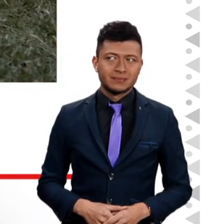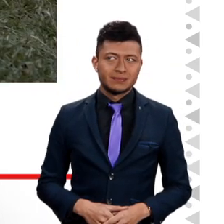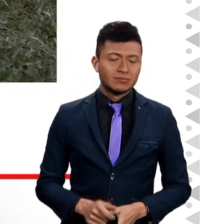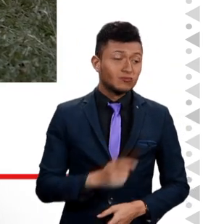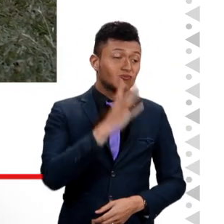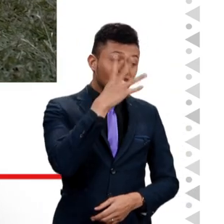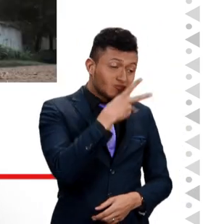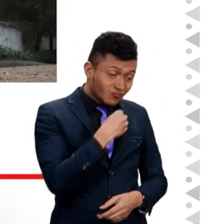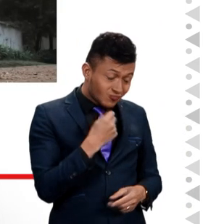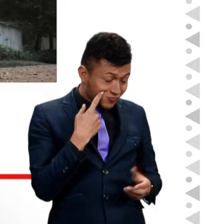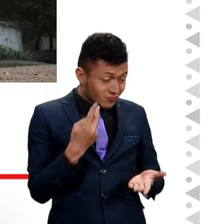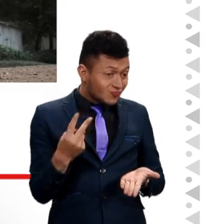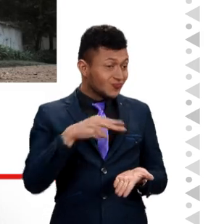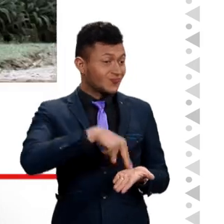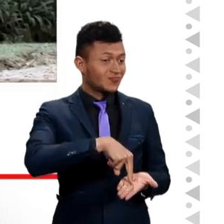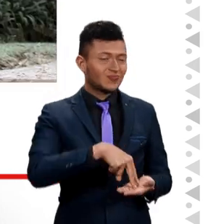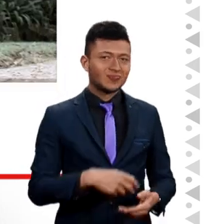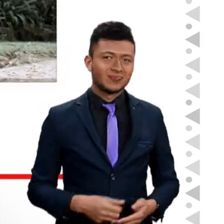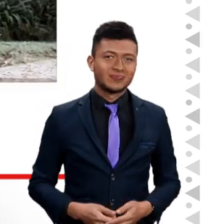lindo?